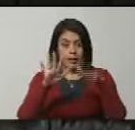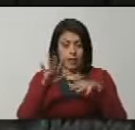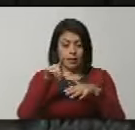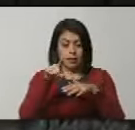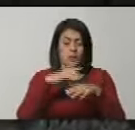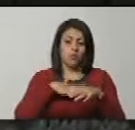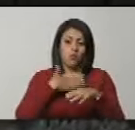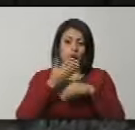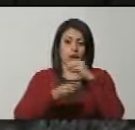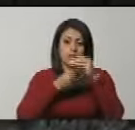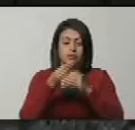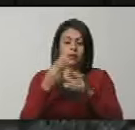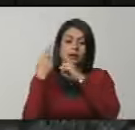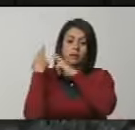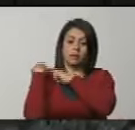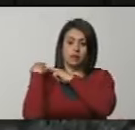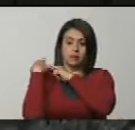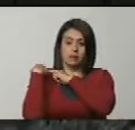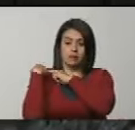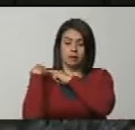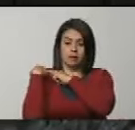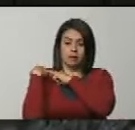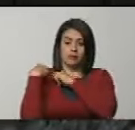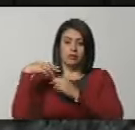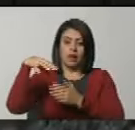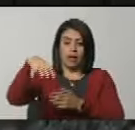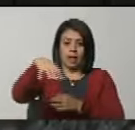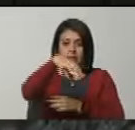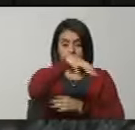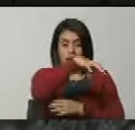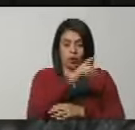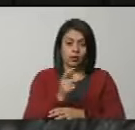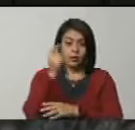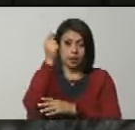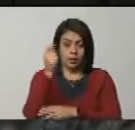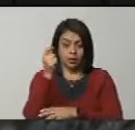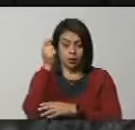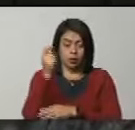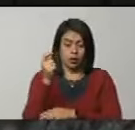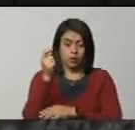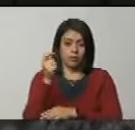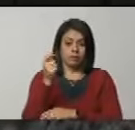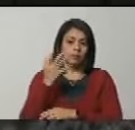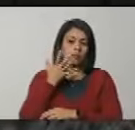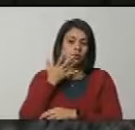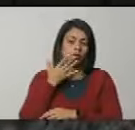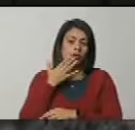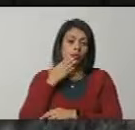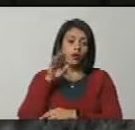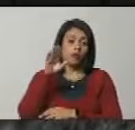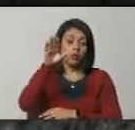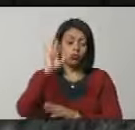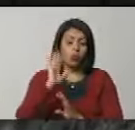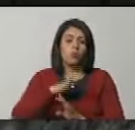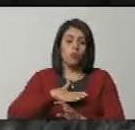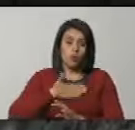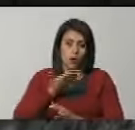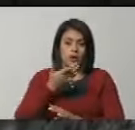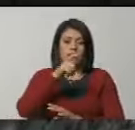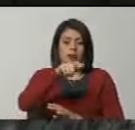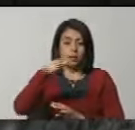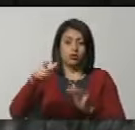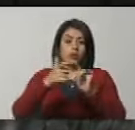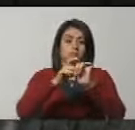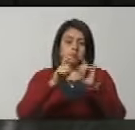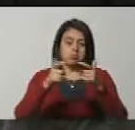podrá ser la representación regional de los parlamentarios. Puede ser que a futuro la población